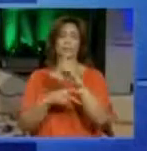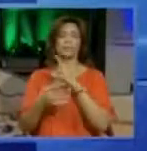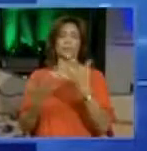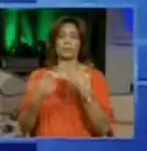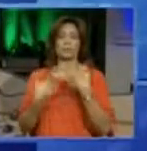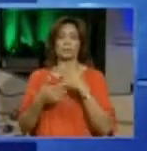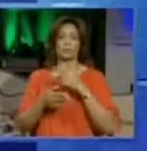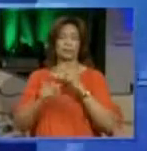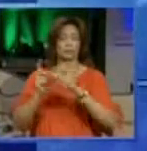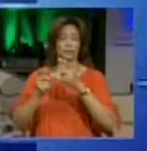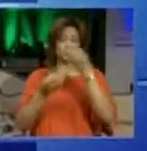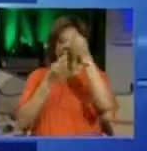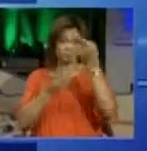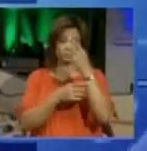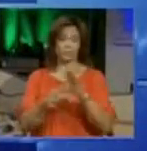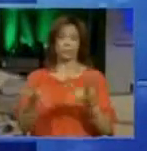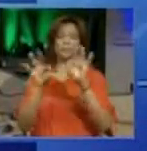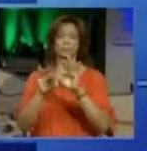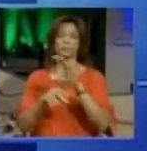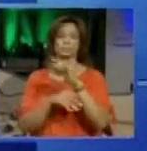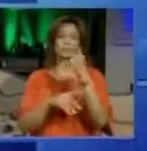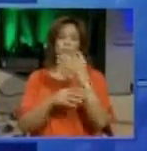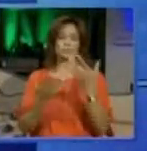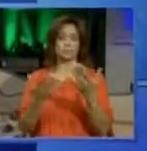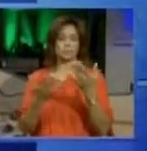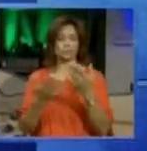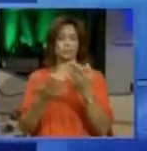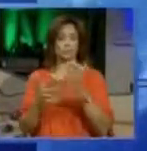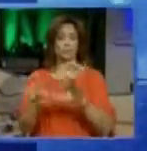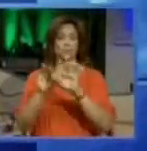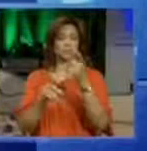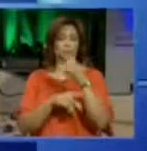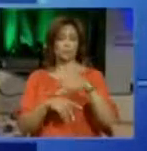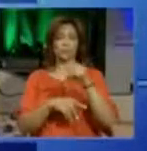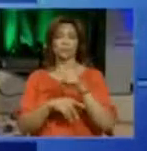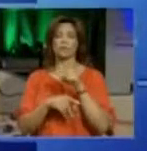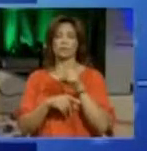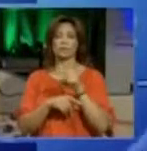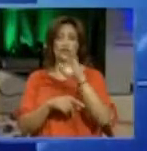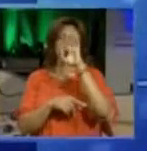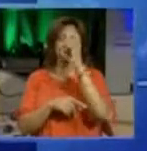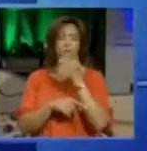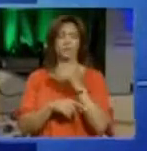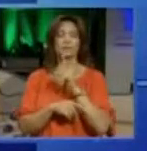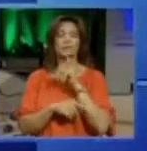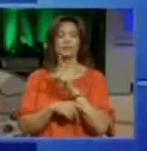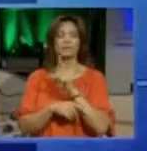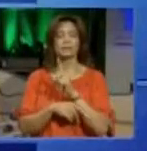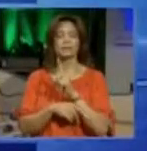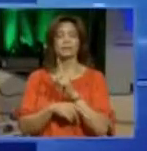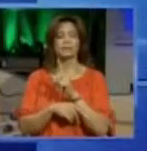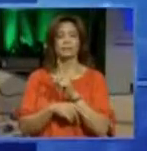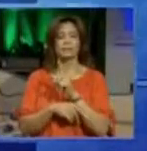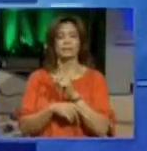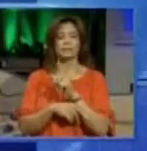obviamente le está entregando una información valiosa. Pero sí es importante que ustedes sepan allá, en República Dominicana, que